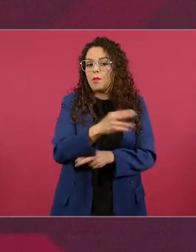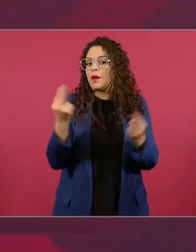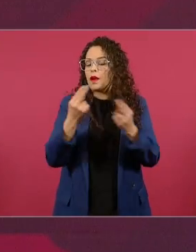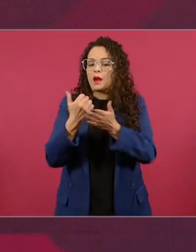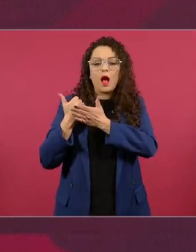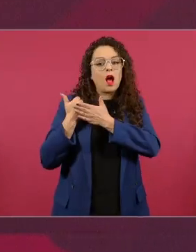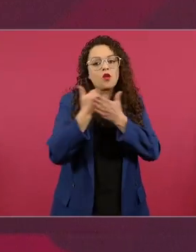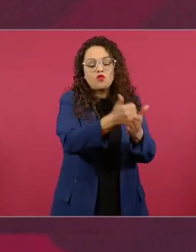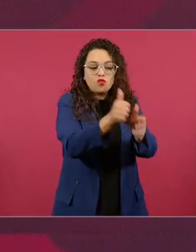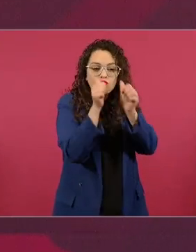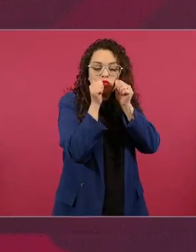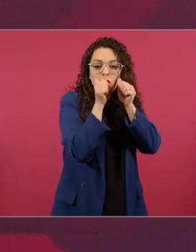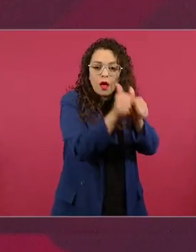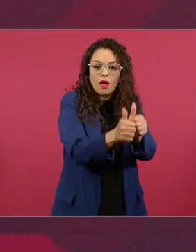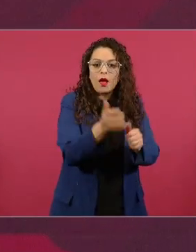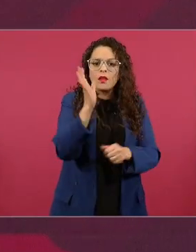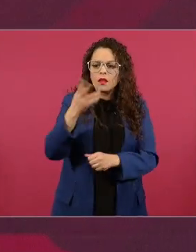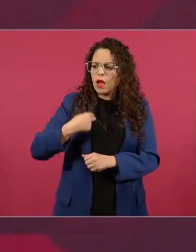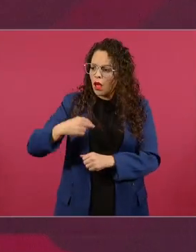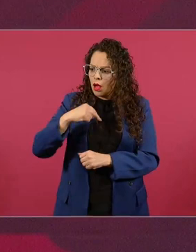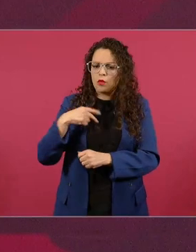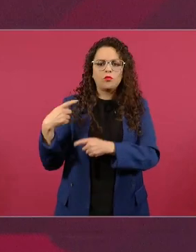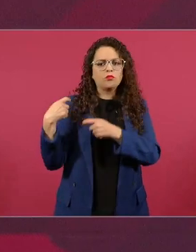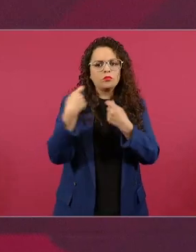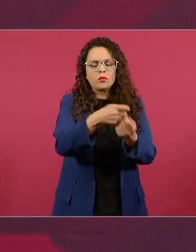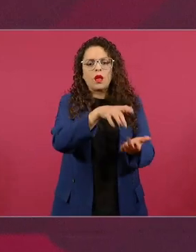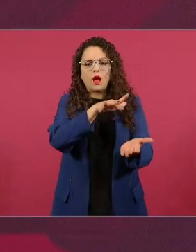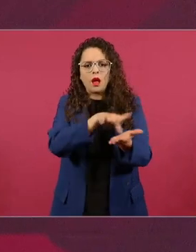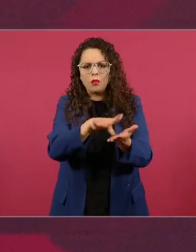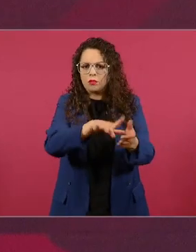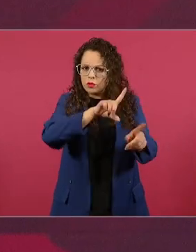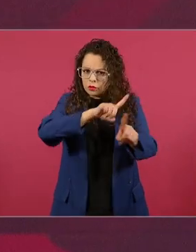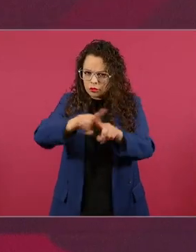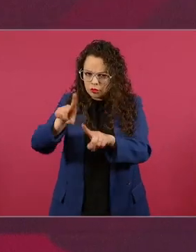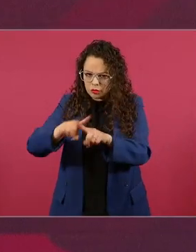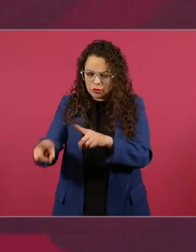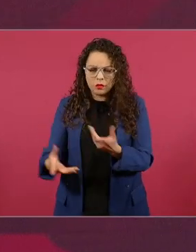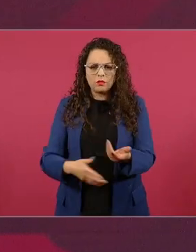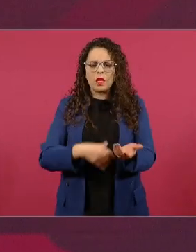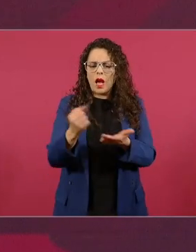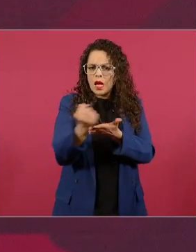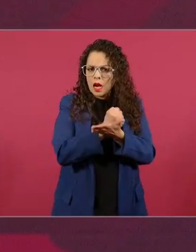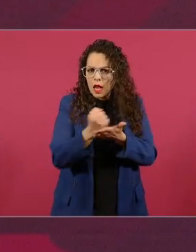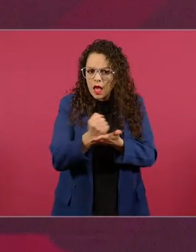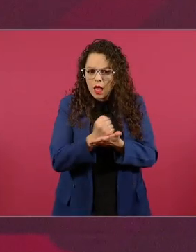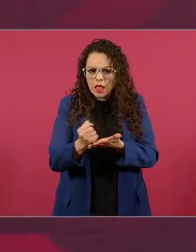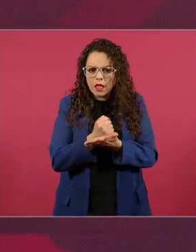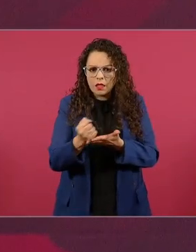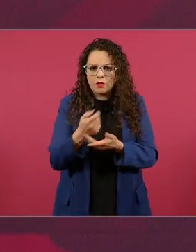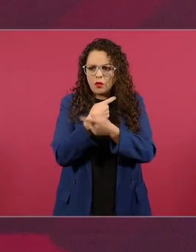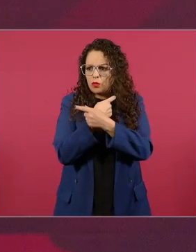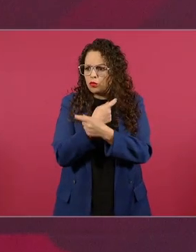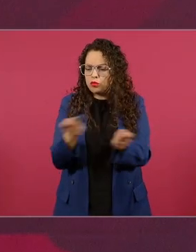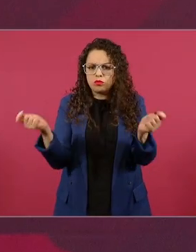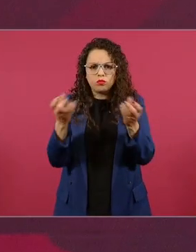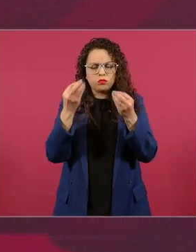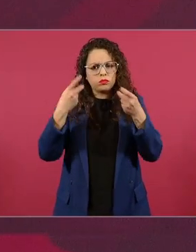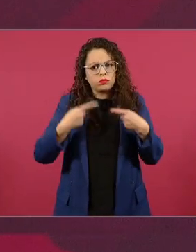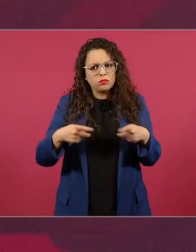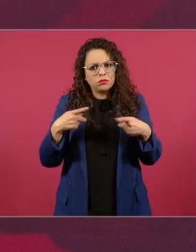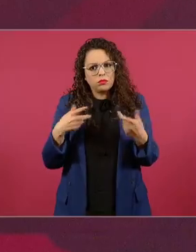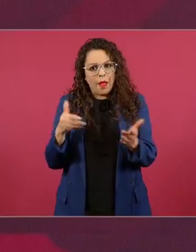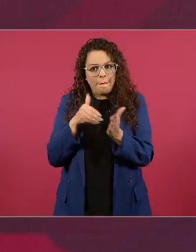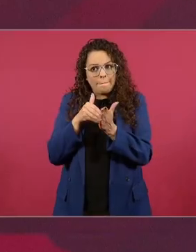otorgado créditos y apoyos y apoyos para millones de vivienda